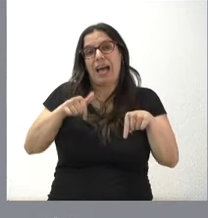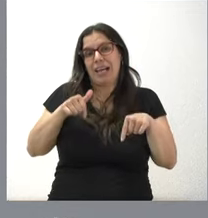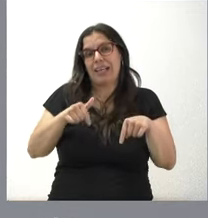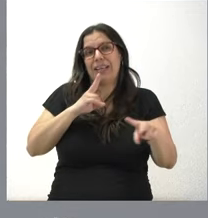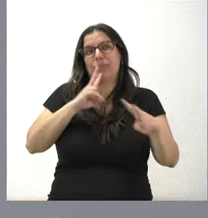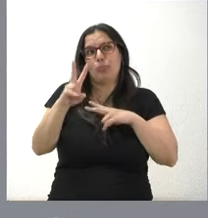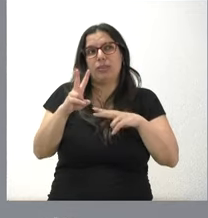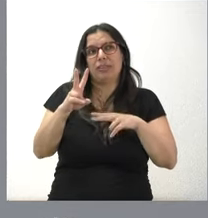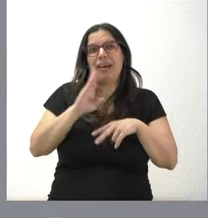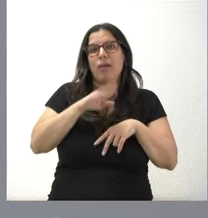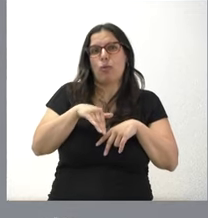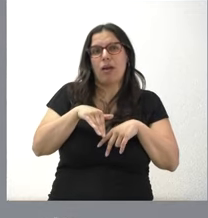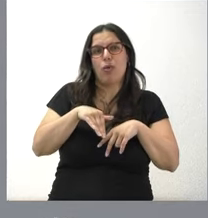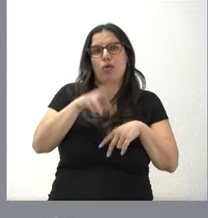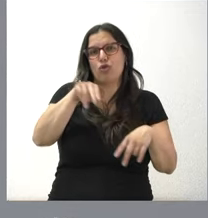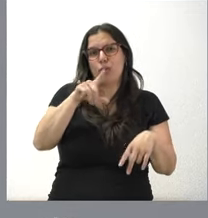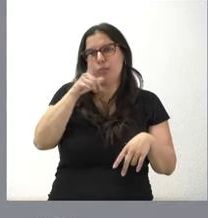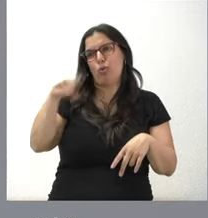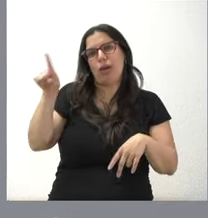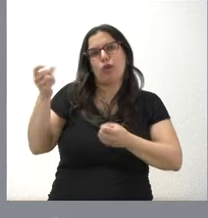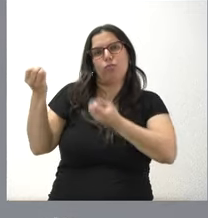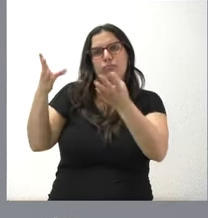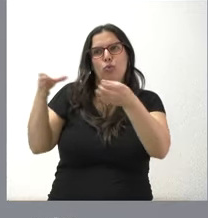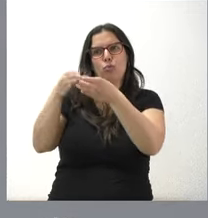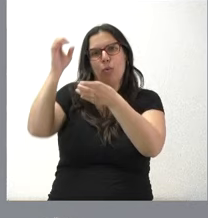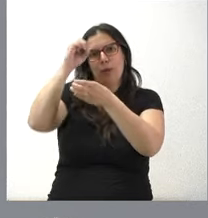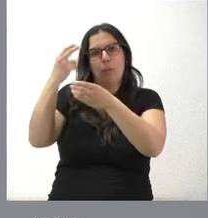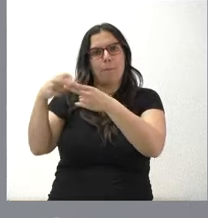dar respuesta a una posición de un partido político,